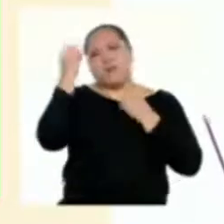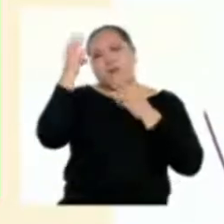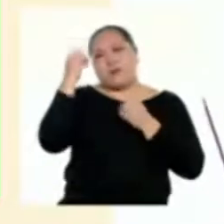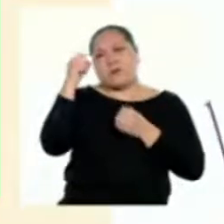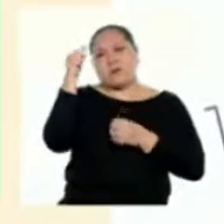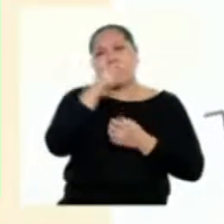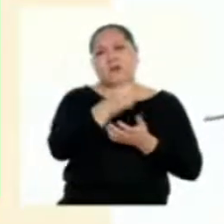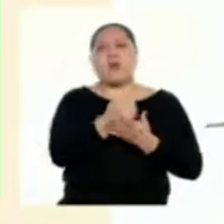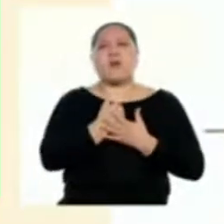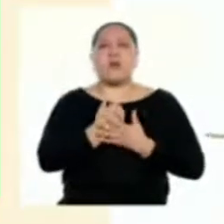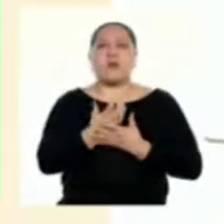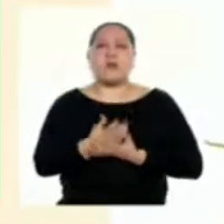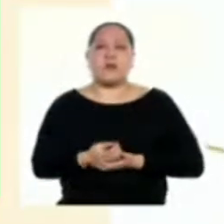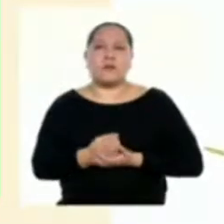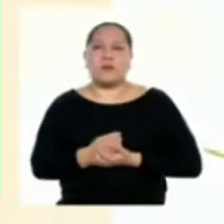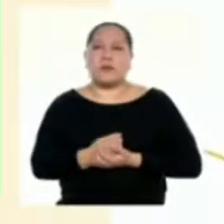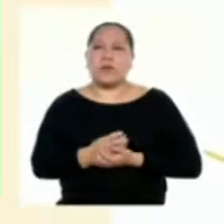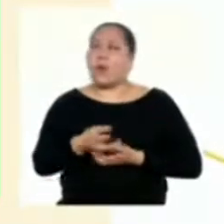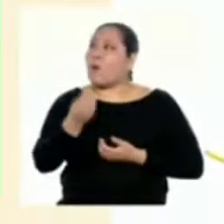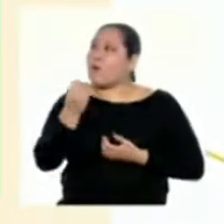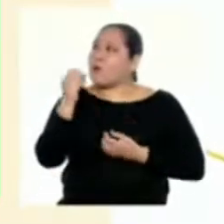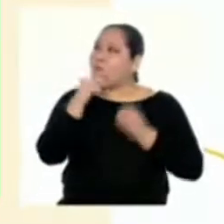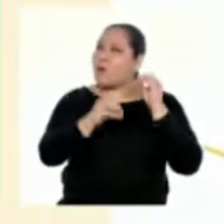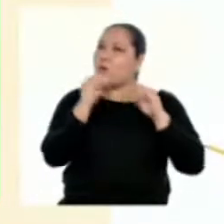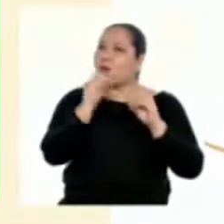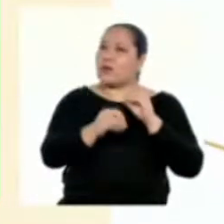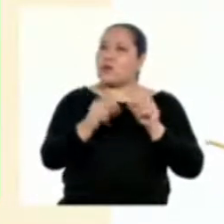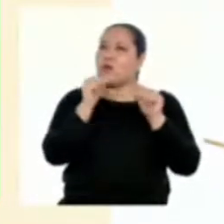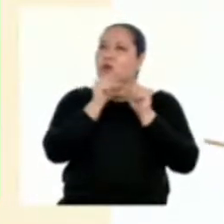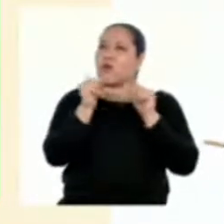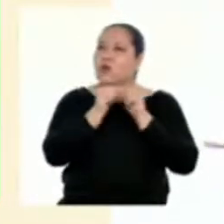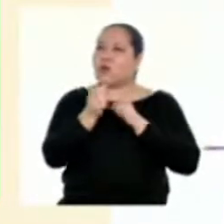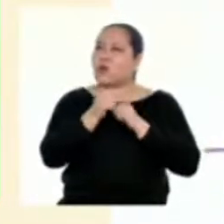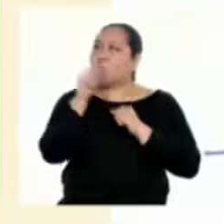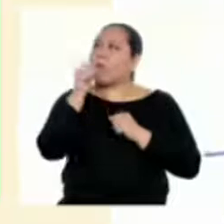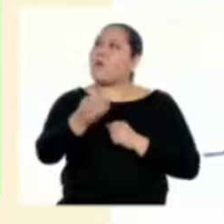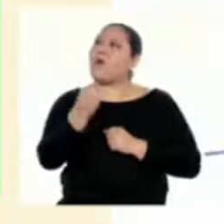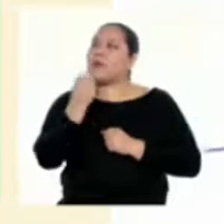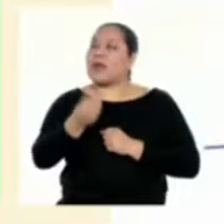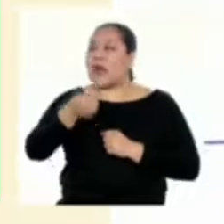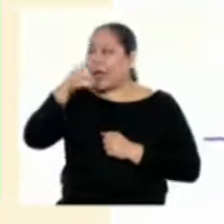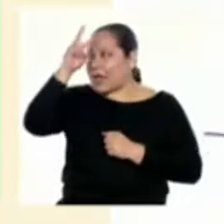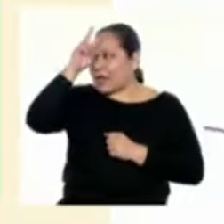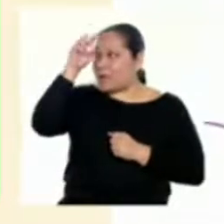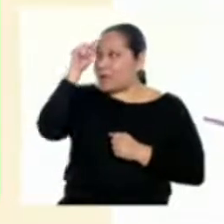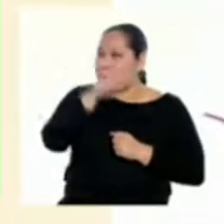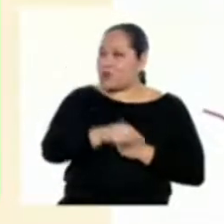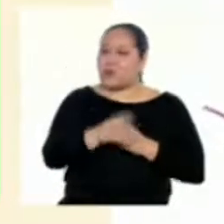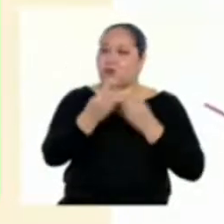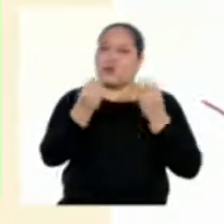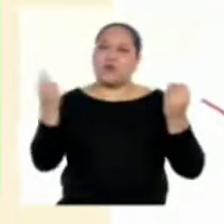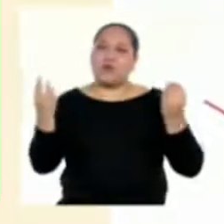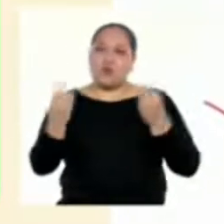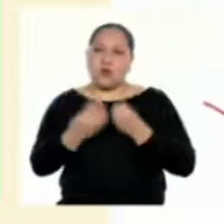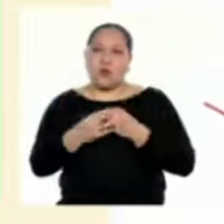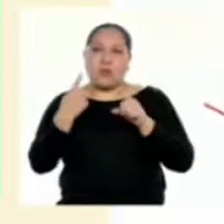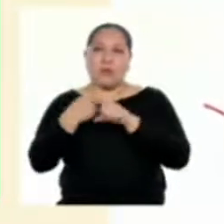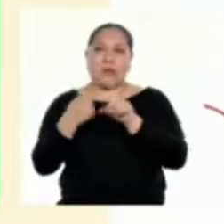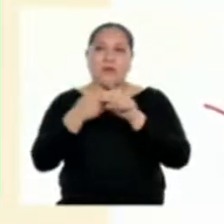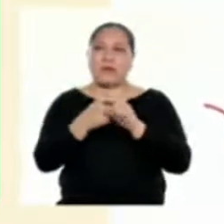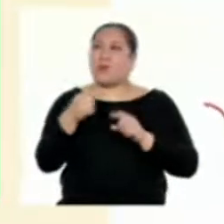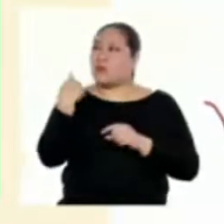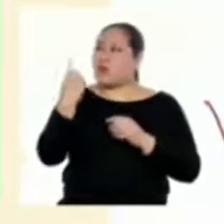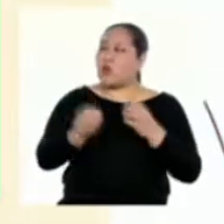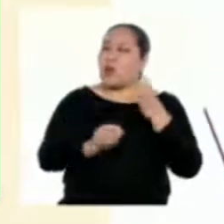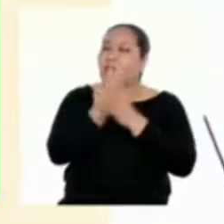de utilidad? Porque indiqué con cifras por qué nuestro país es considerado megadiverso, no solo en flora y fauna, sino también en